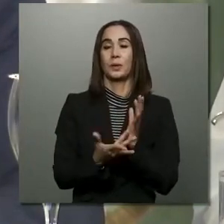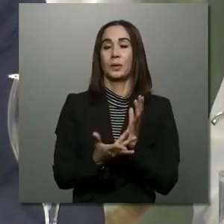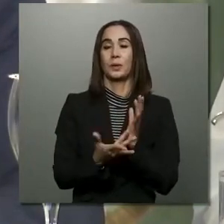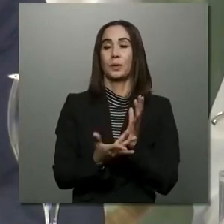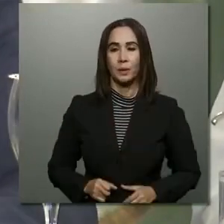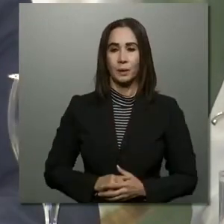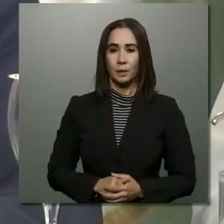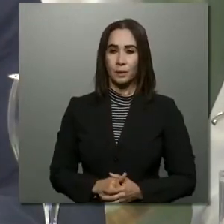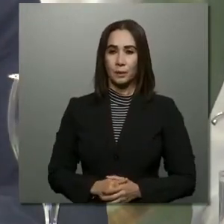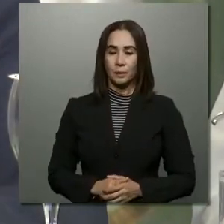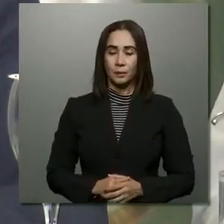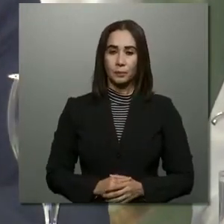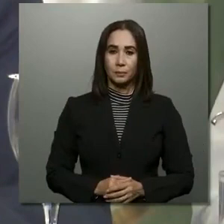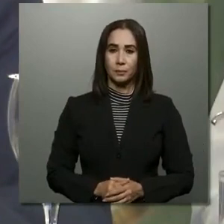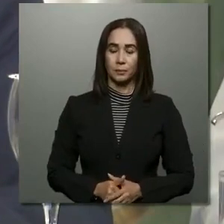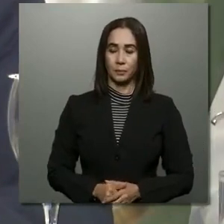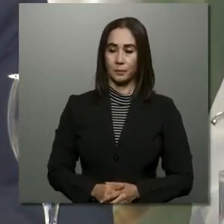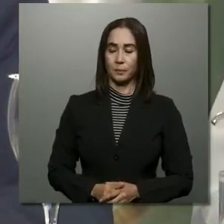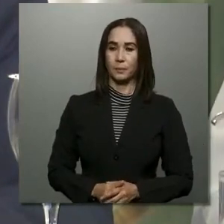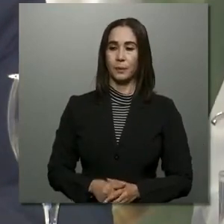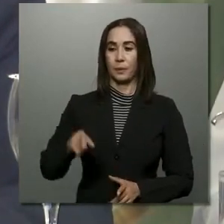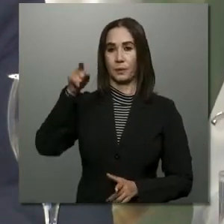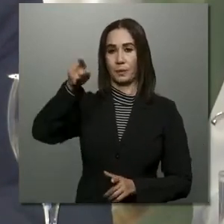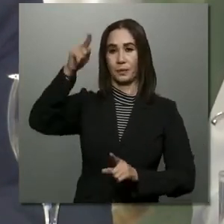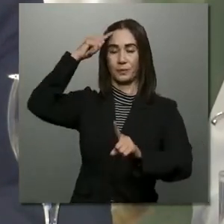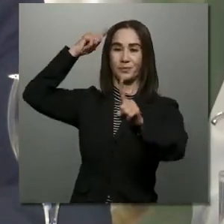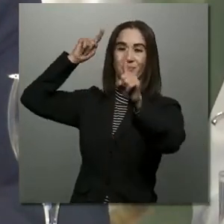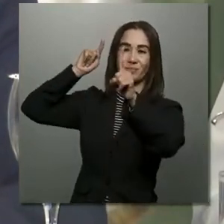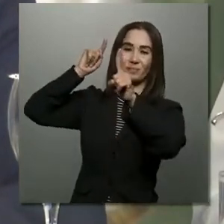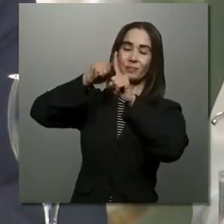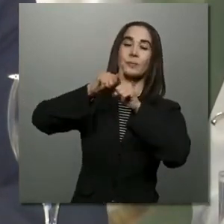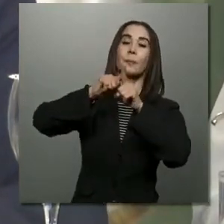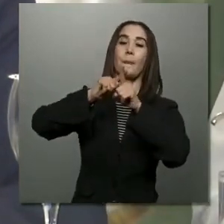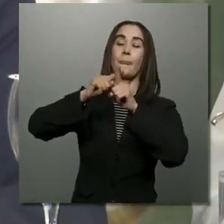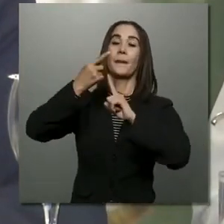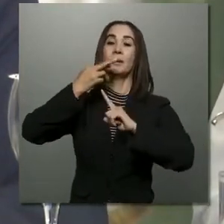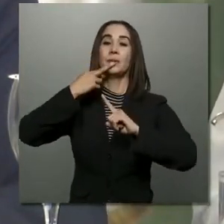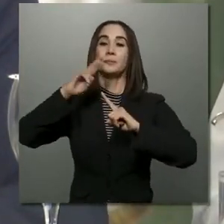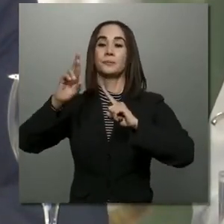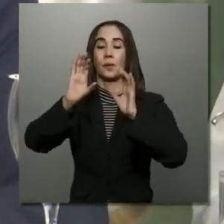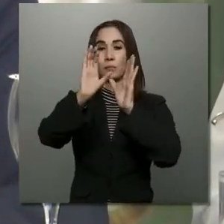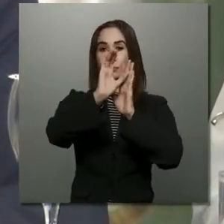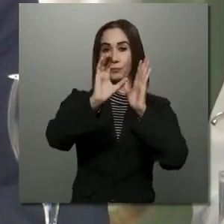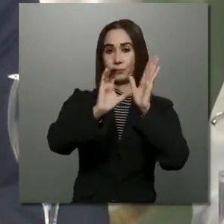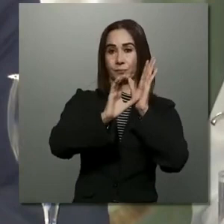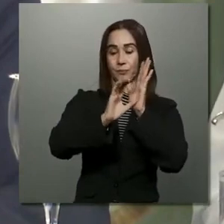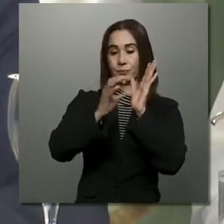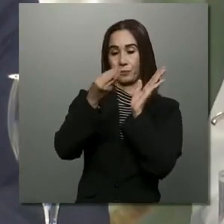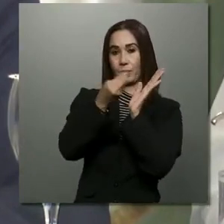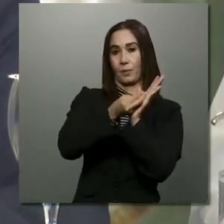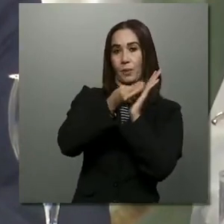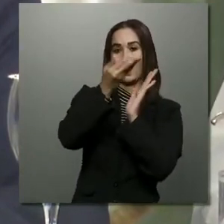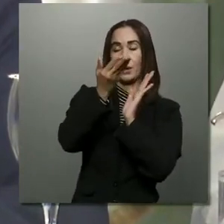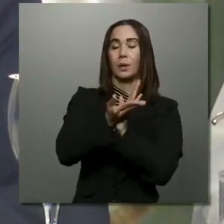con este propósito, se recomendó la constitución de un fideicomiso